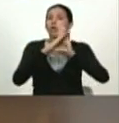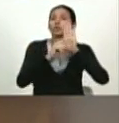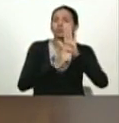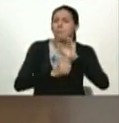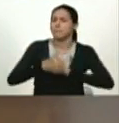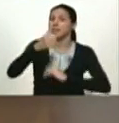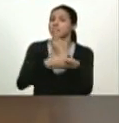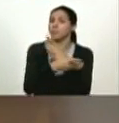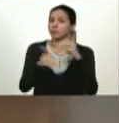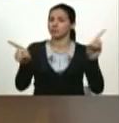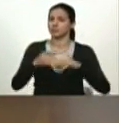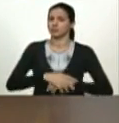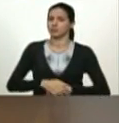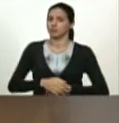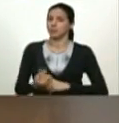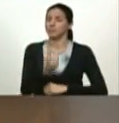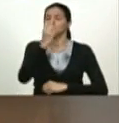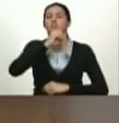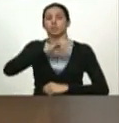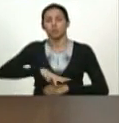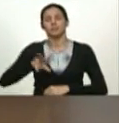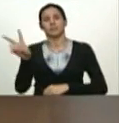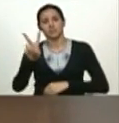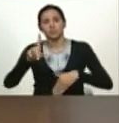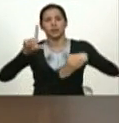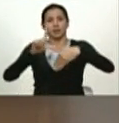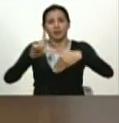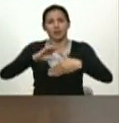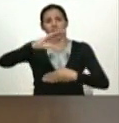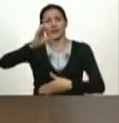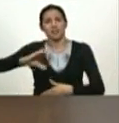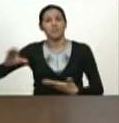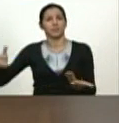Y que hizo historia en Venezuela, en América Latina, en el Caribe.